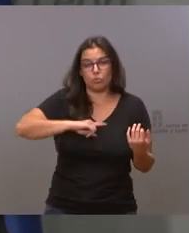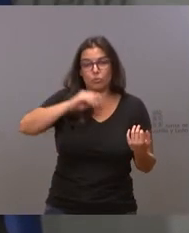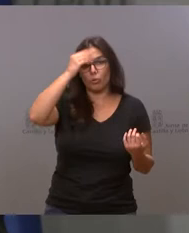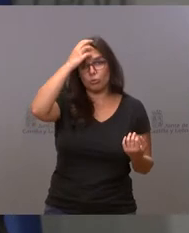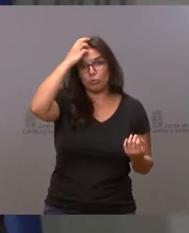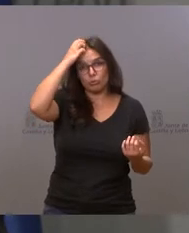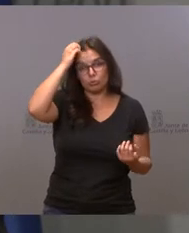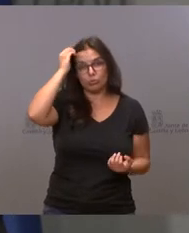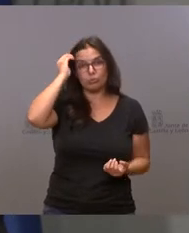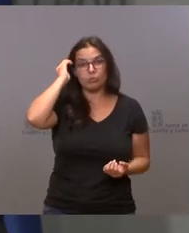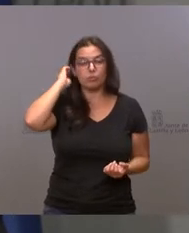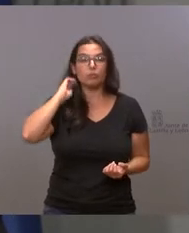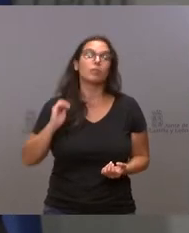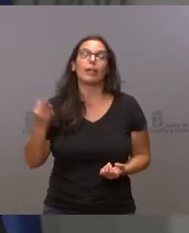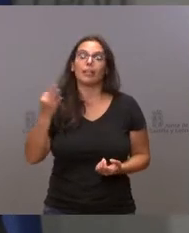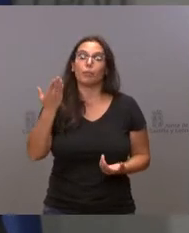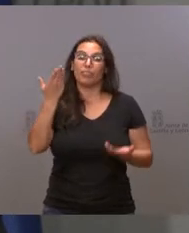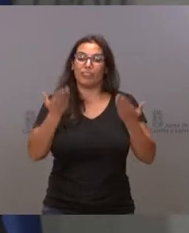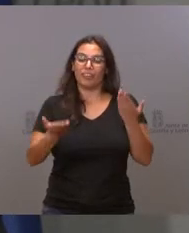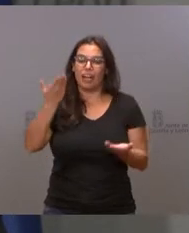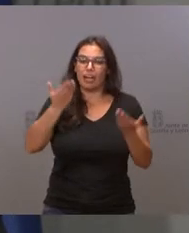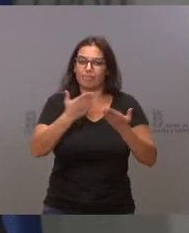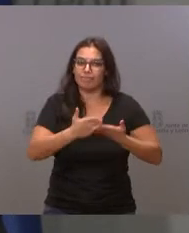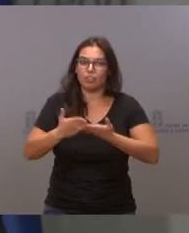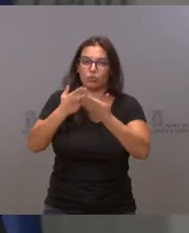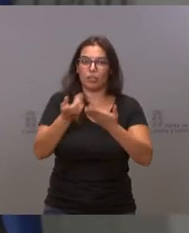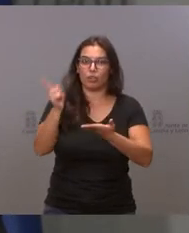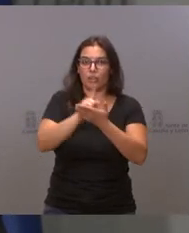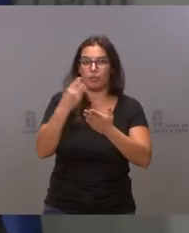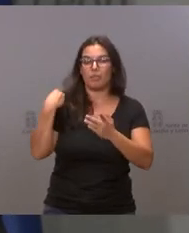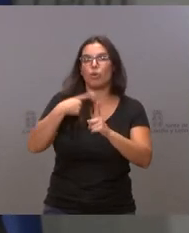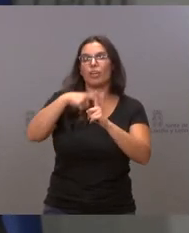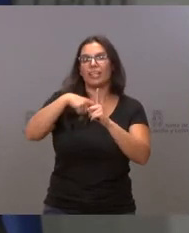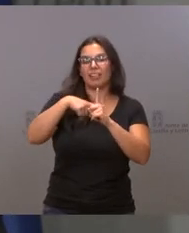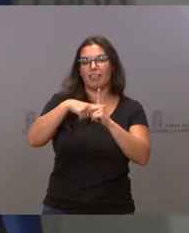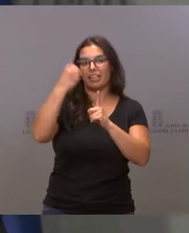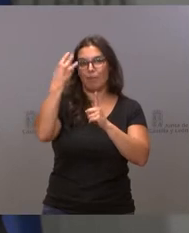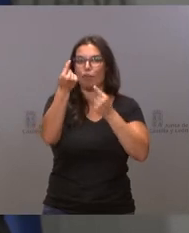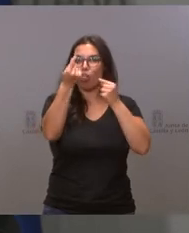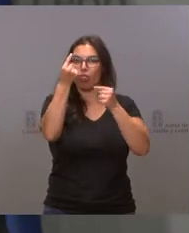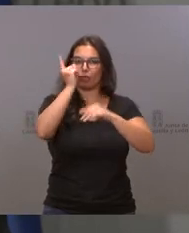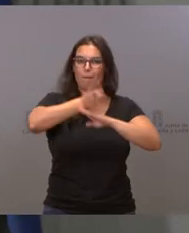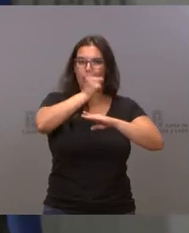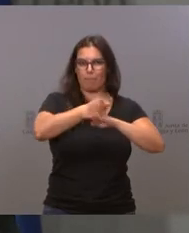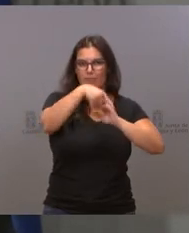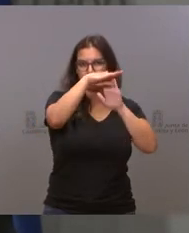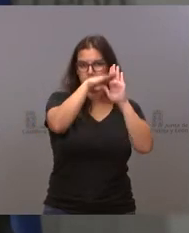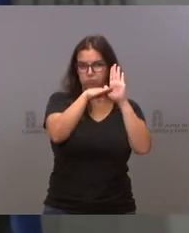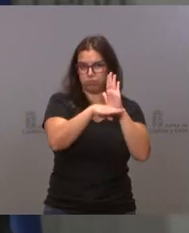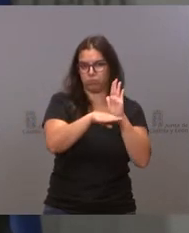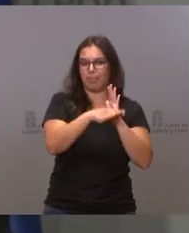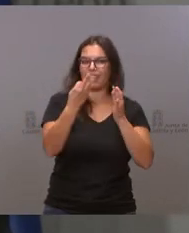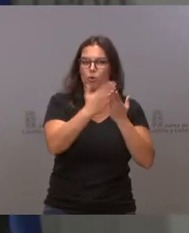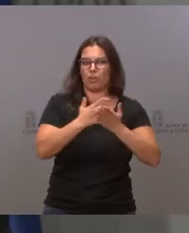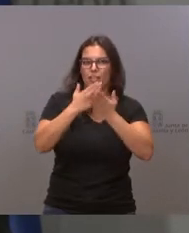reevaluar los niveles del semáforo en previsión de que se pudieran dar cambios en la incidencia